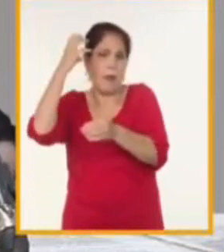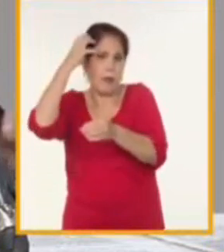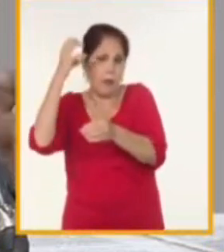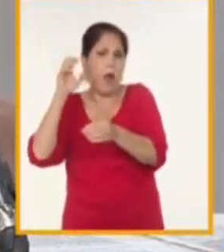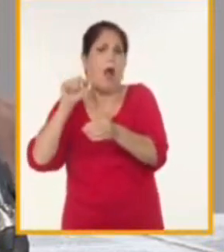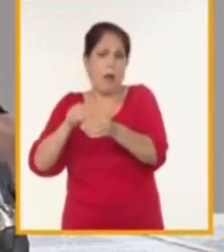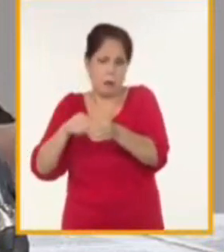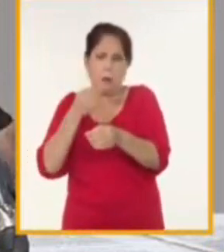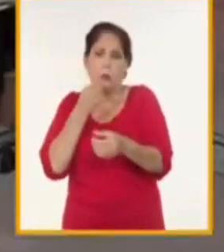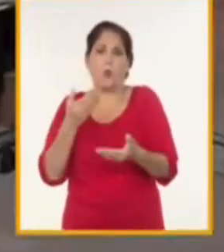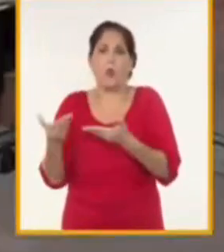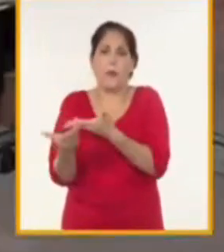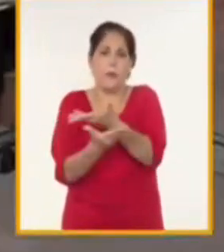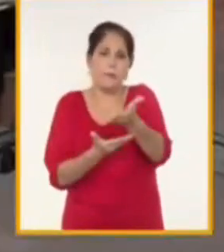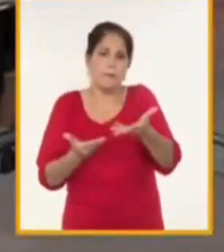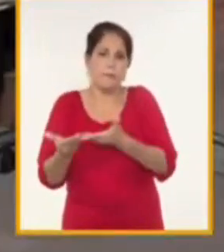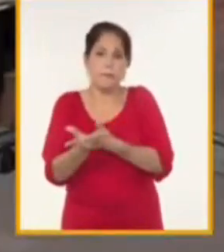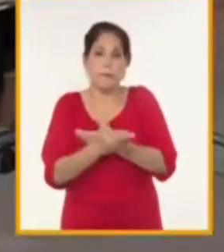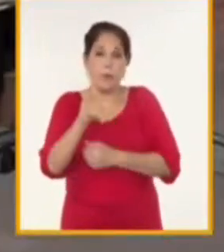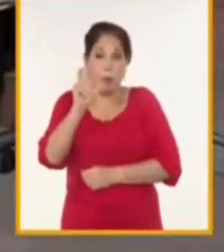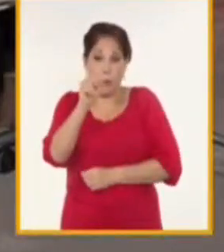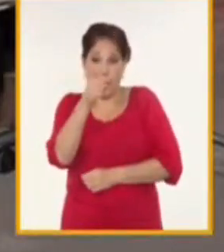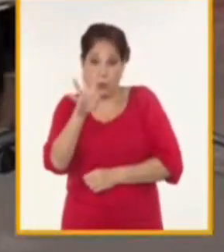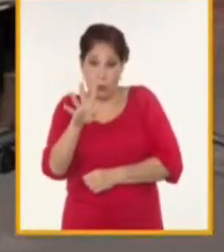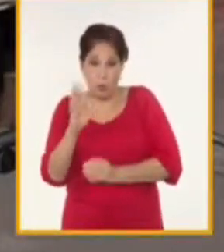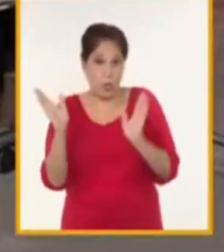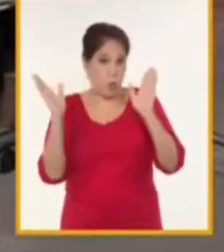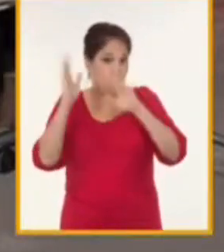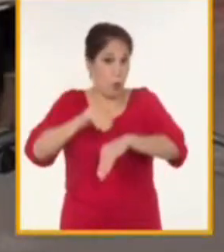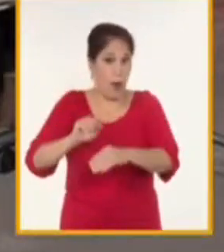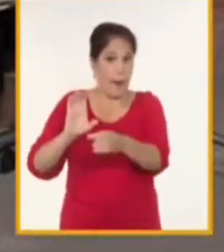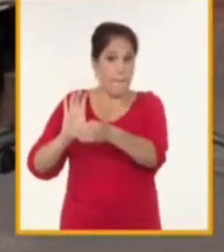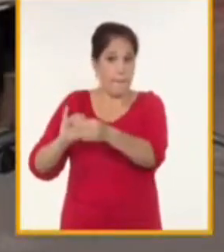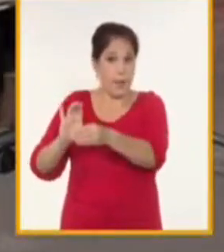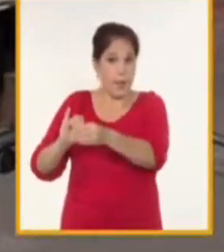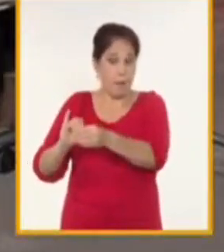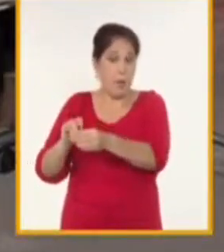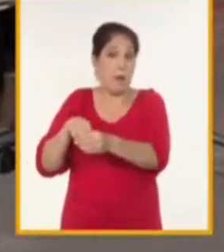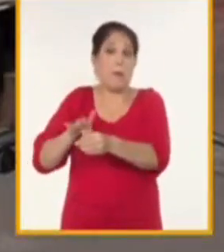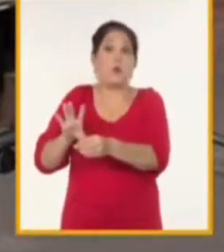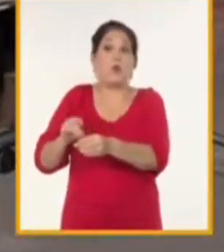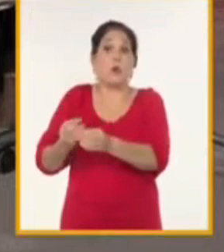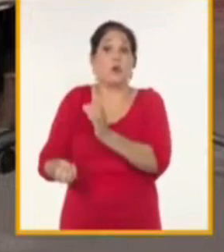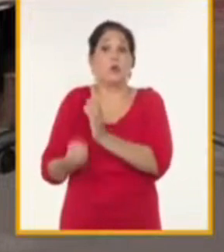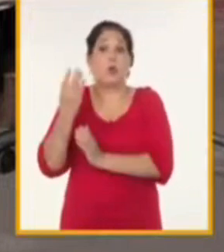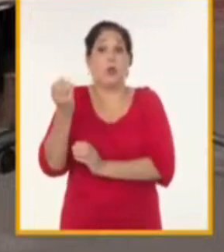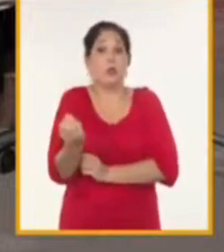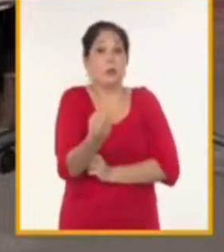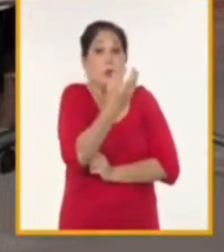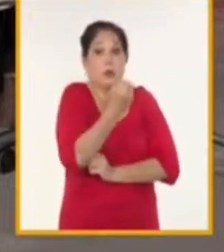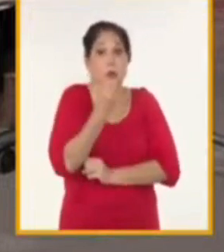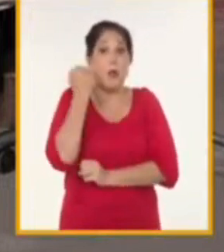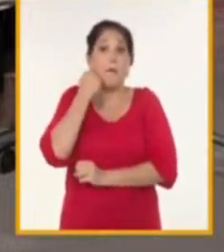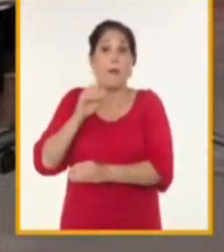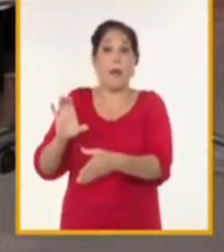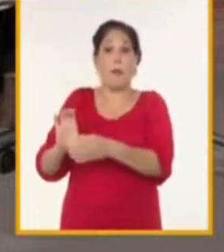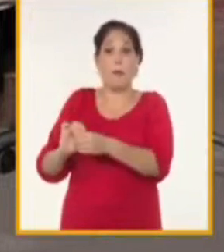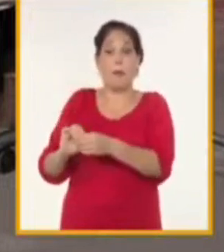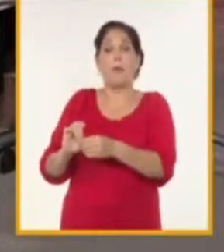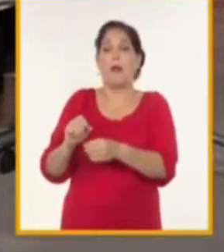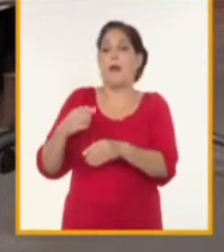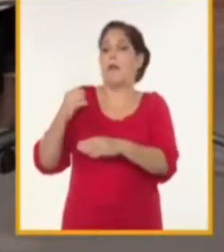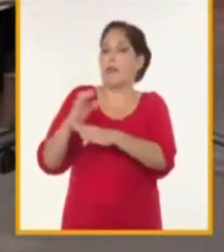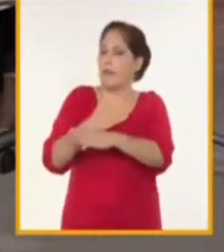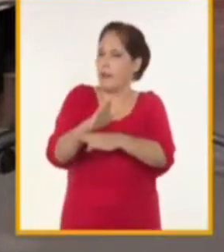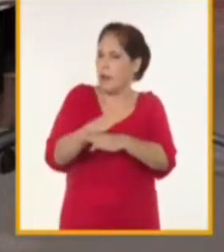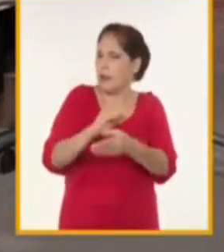cubano cuando empezaron en el 2014 no existía prácticamente el sector no estatal en las operaciones ya eso le ha creado una dinámica diferente ya